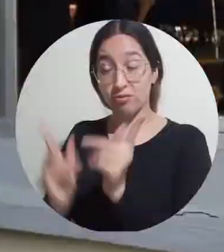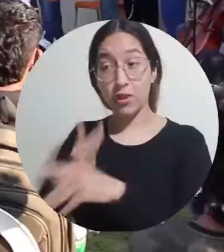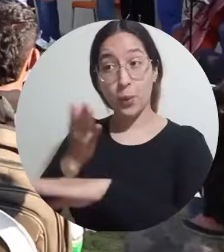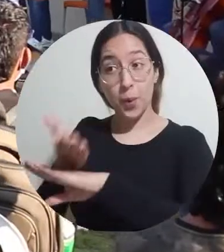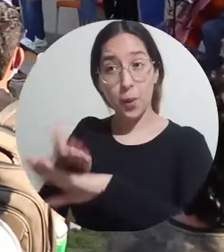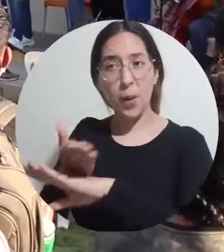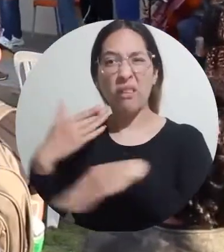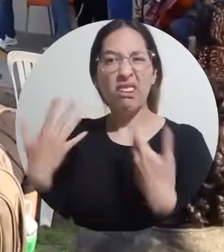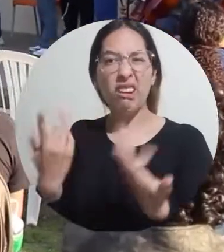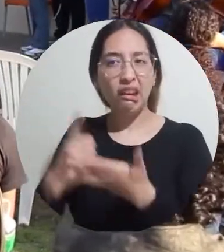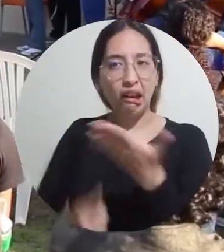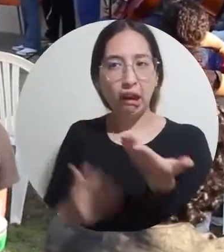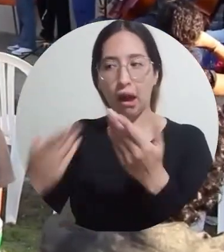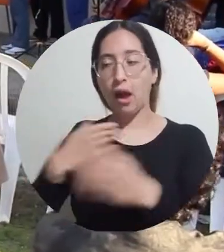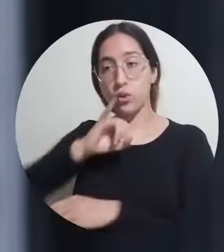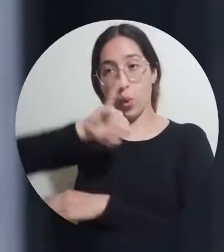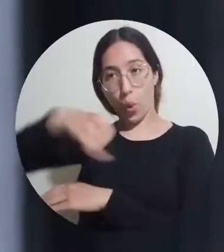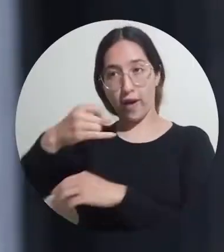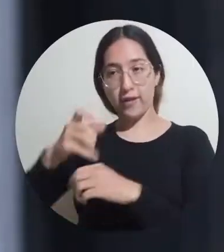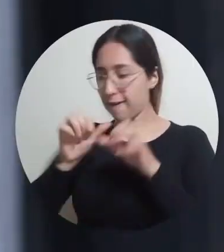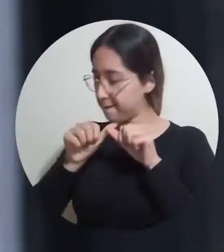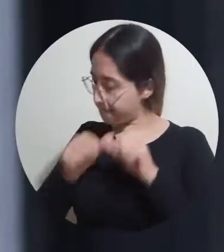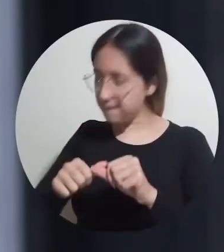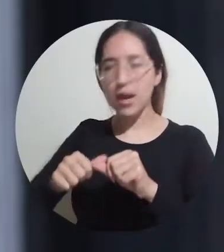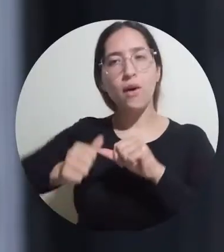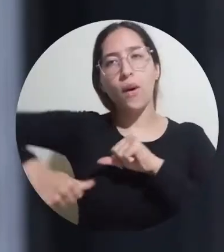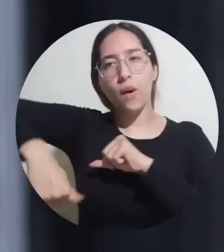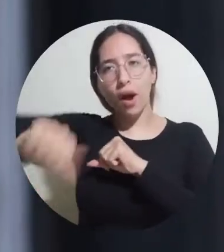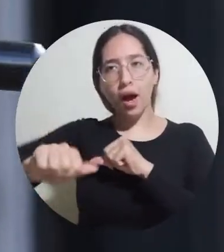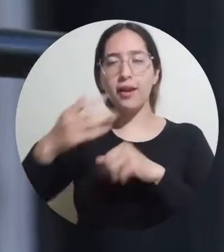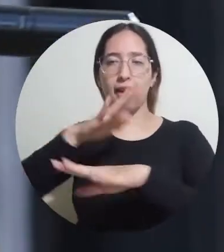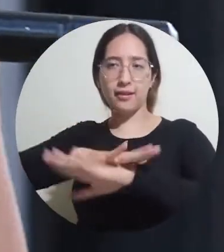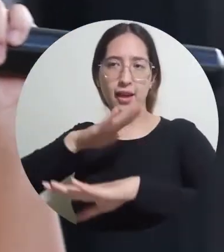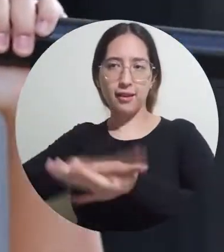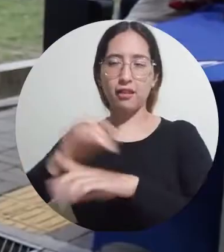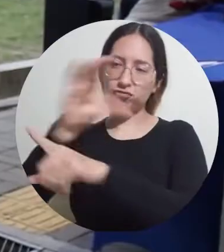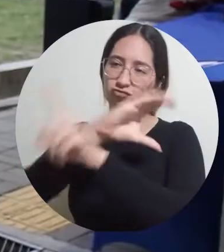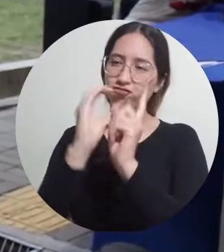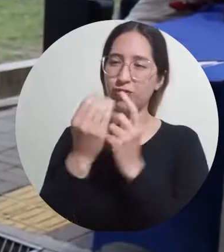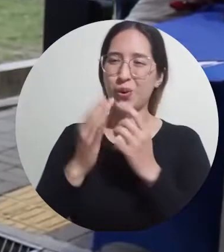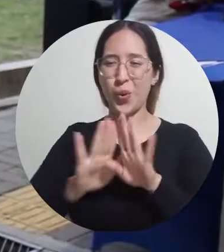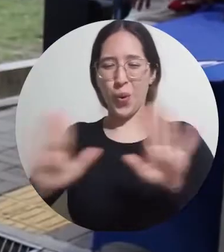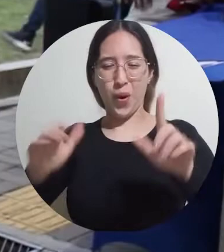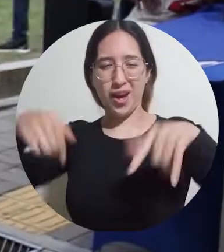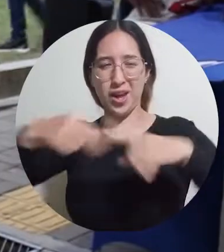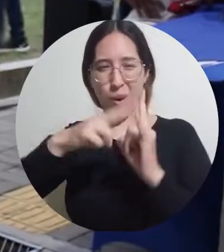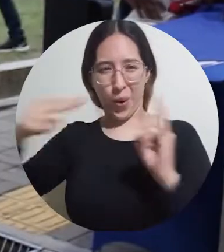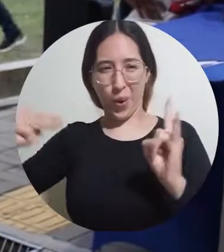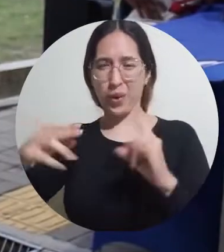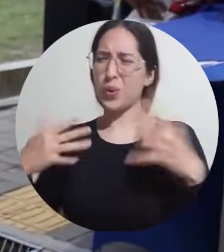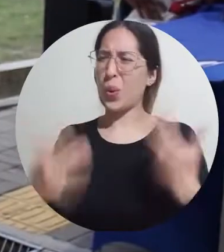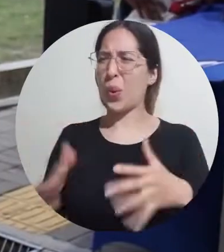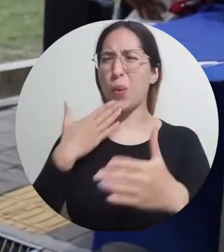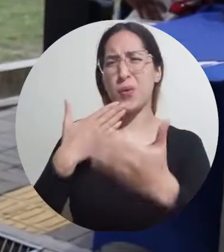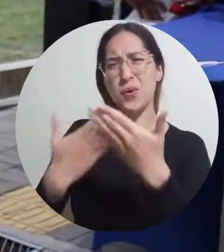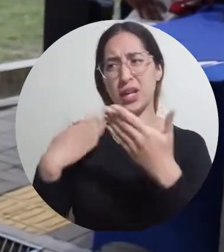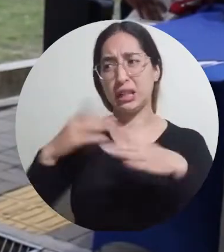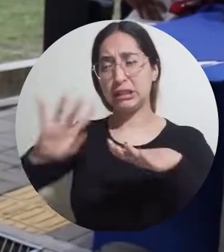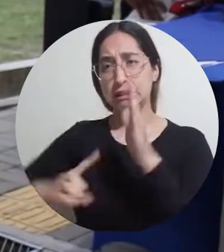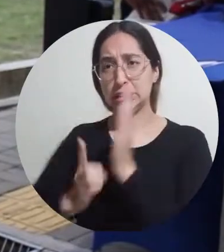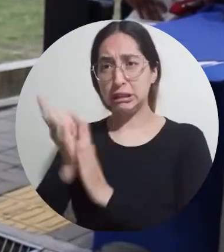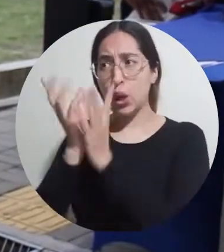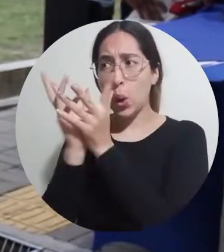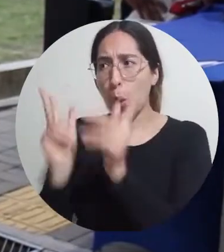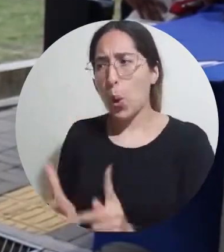las Tardes de Jueves Cultural se tomaron el campus de la Universidad del Magdalena. Agradecemos este espacio a Desarrollo Estudiantil,